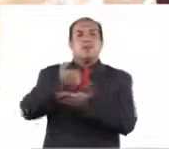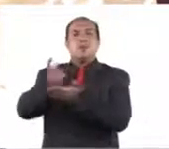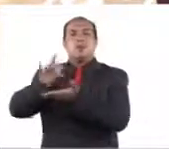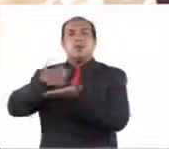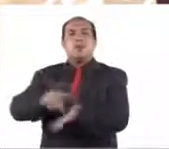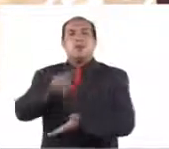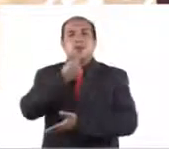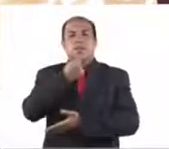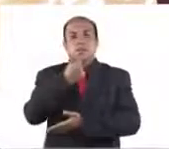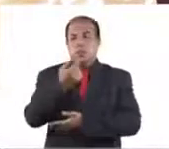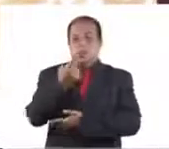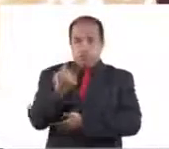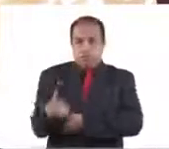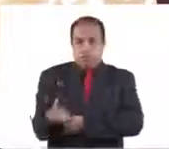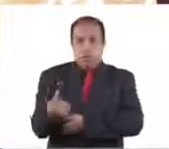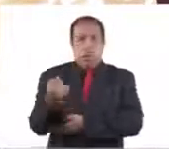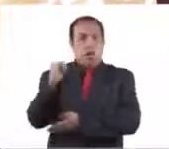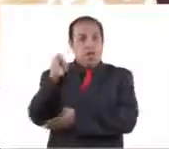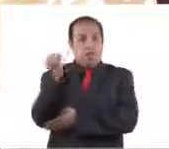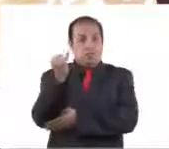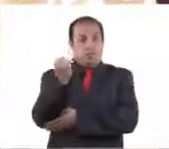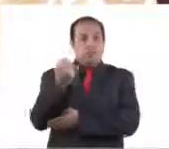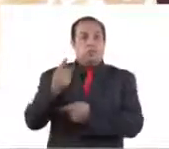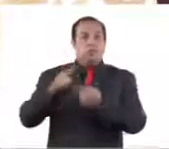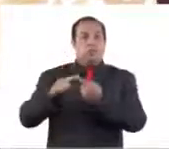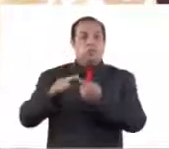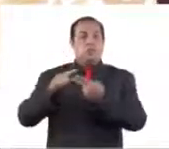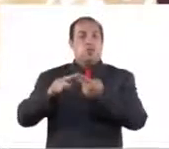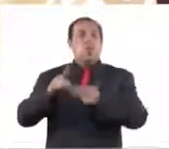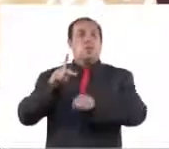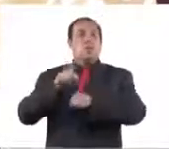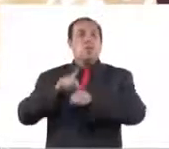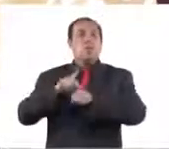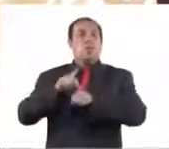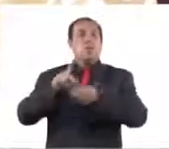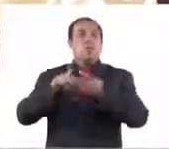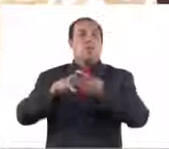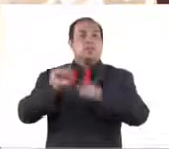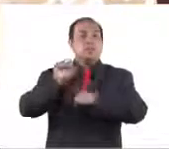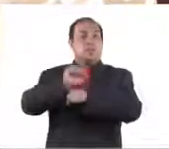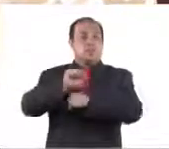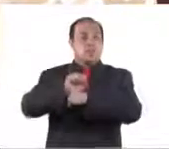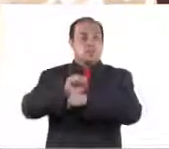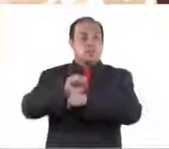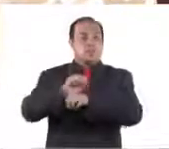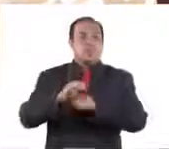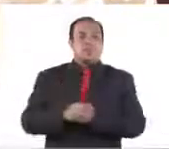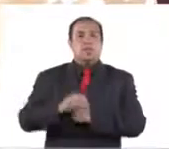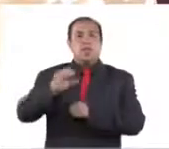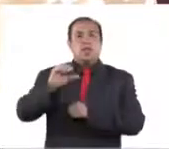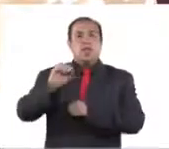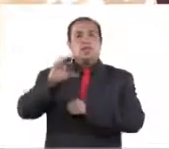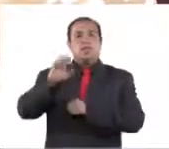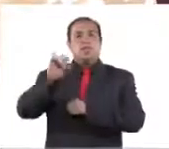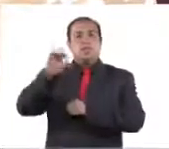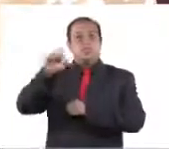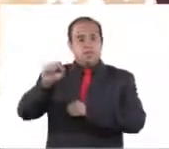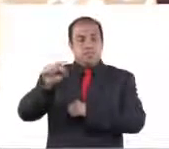preescolar, primaria, secundaria, los CENDIs, los CASIS comunitarios, todos